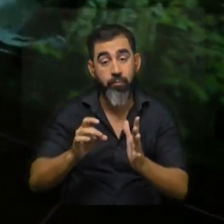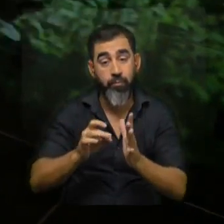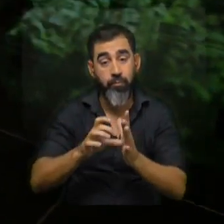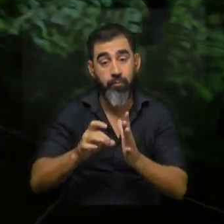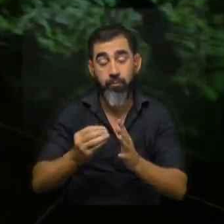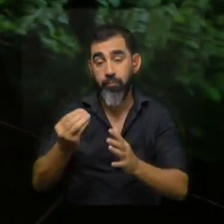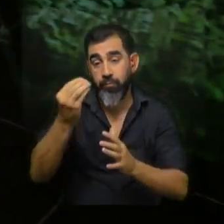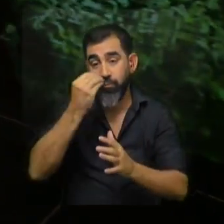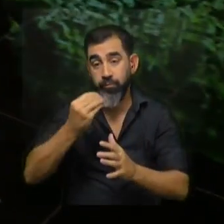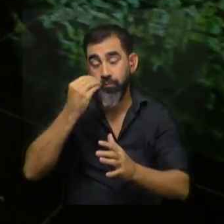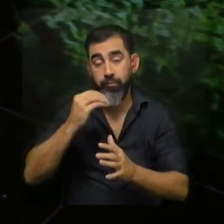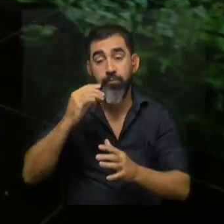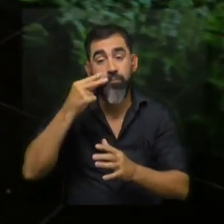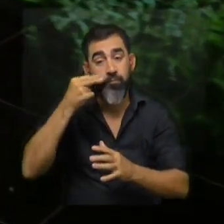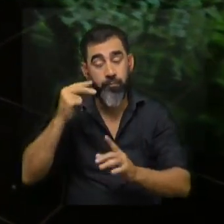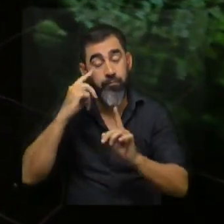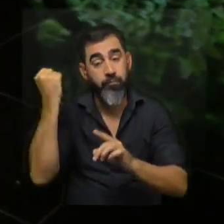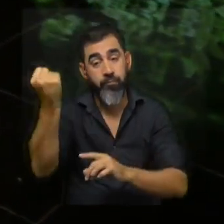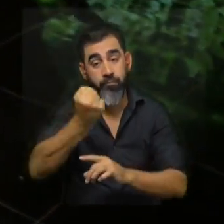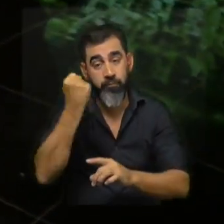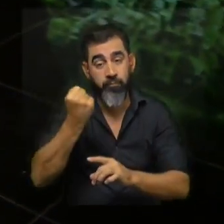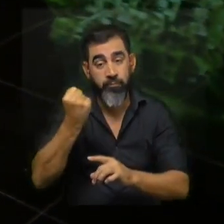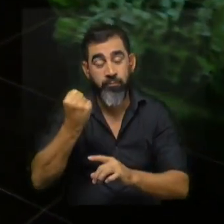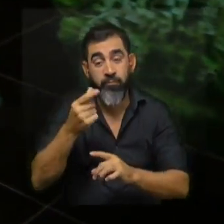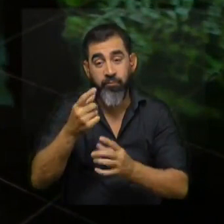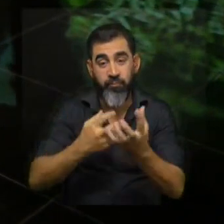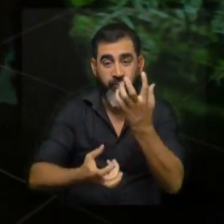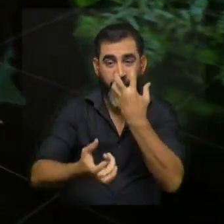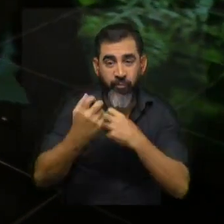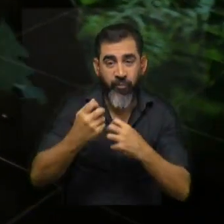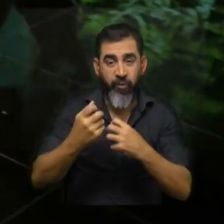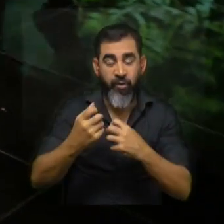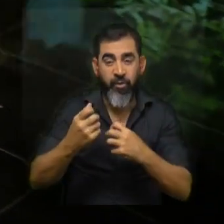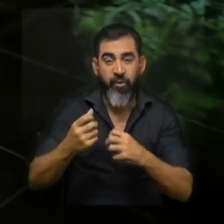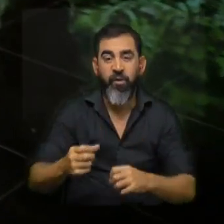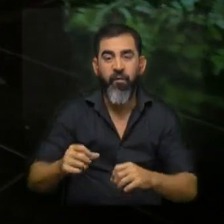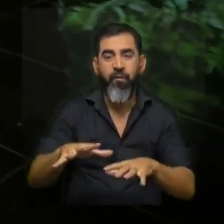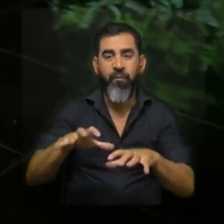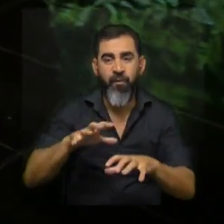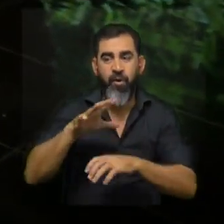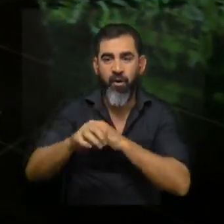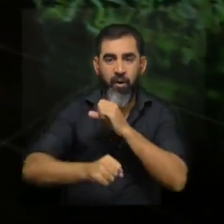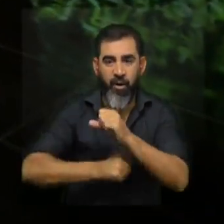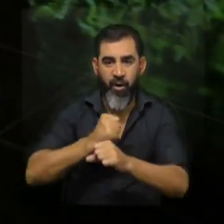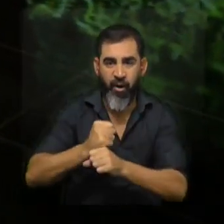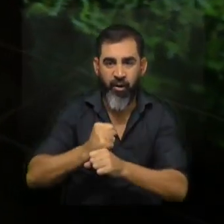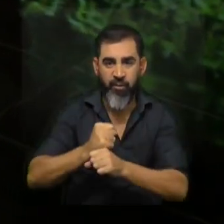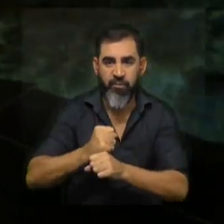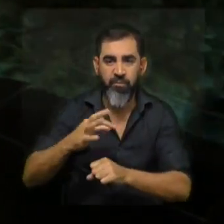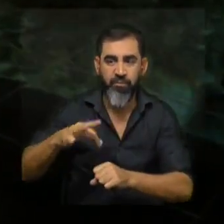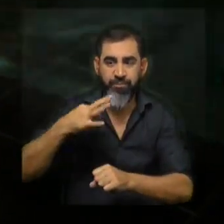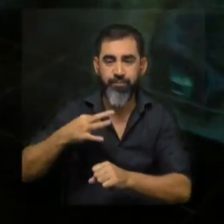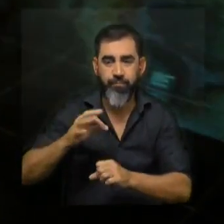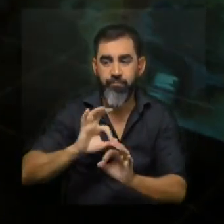que consume también importa ¿qué pasa con estos animales? están viviendo mucho animales que en vida feral sin